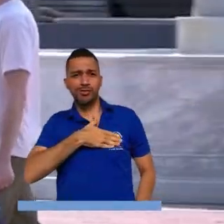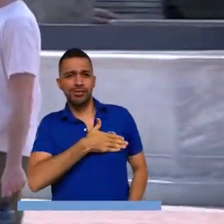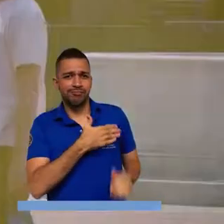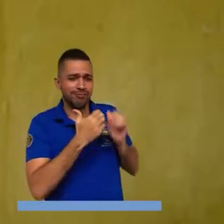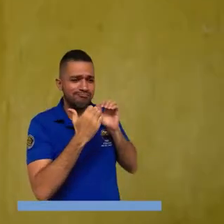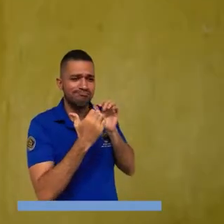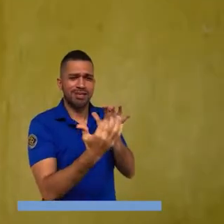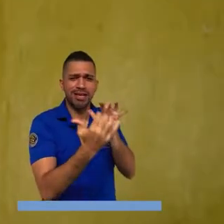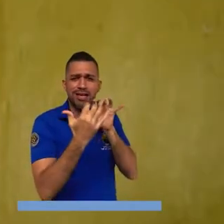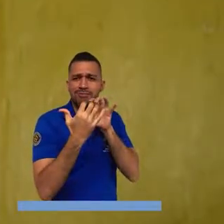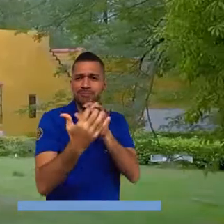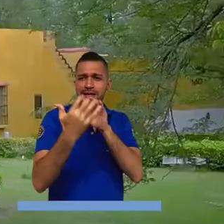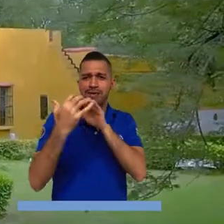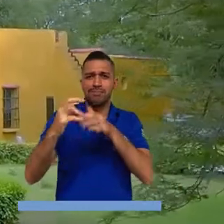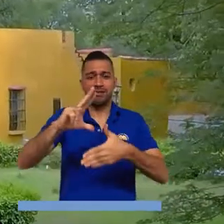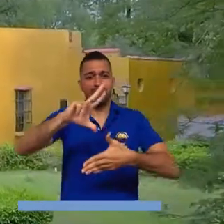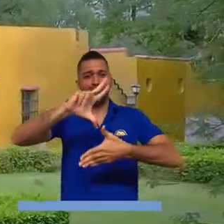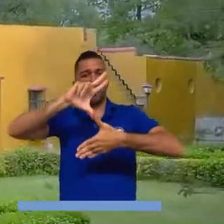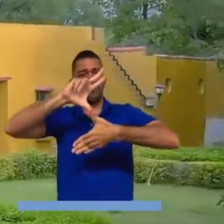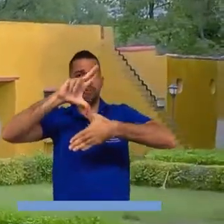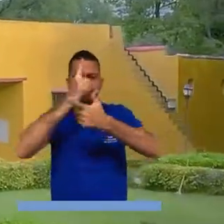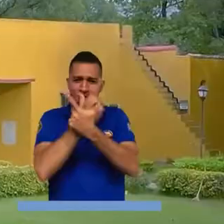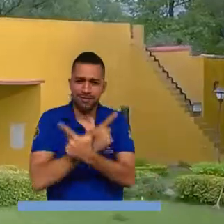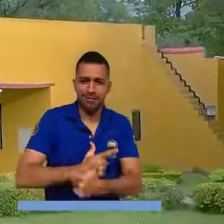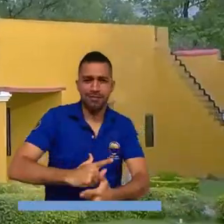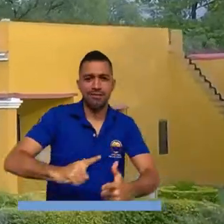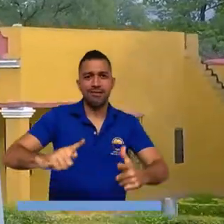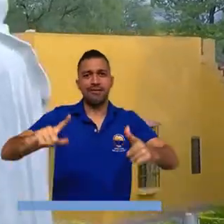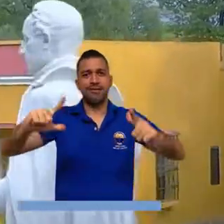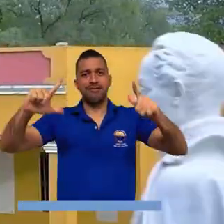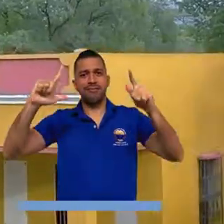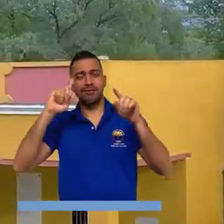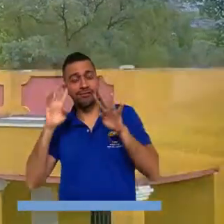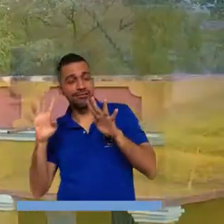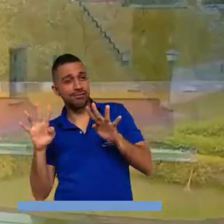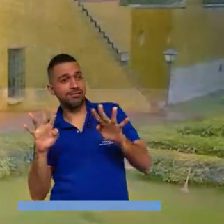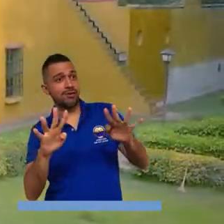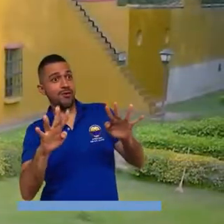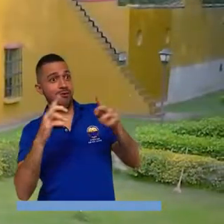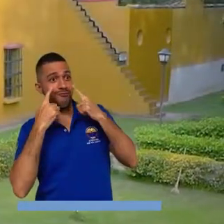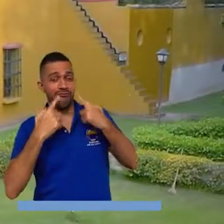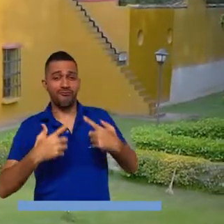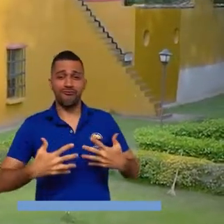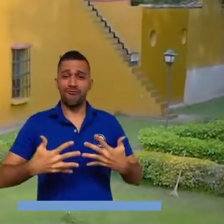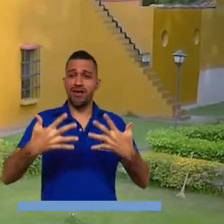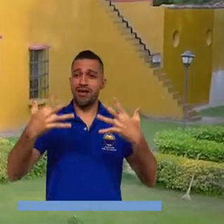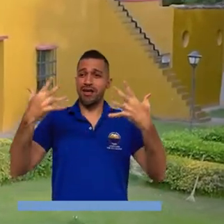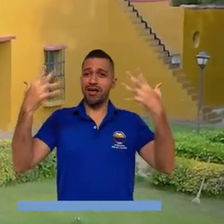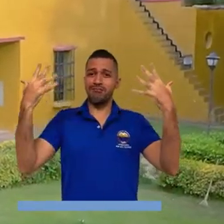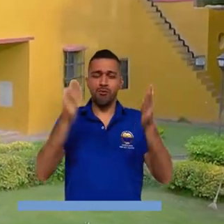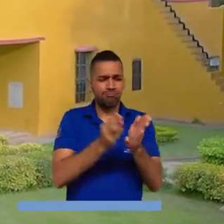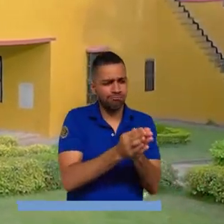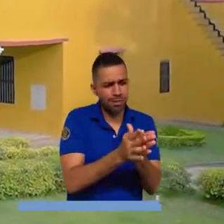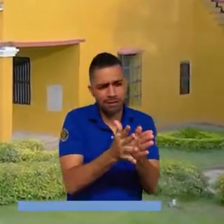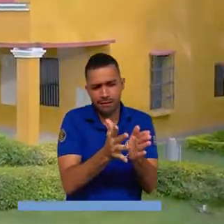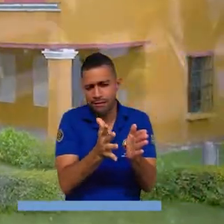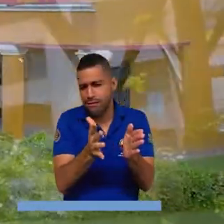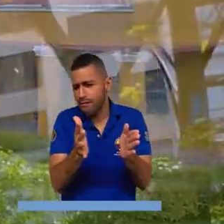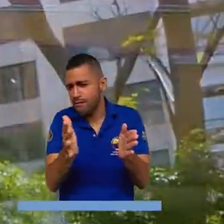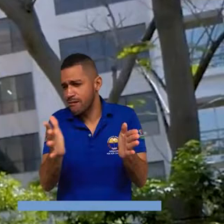día guardaste la trágica agonía En tu regazo